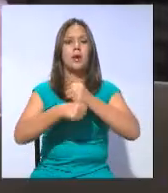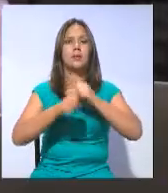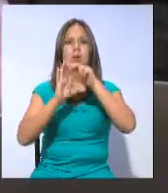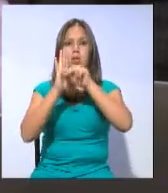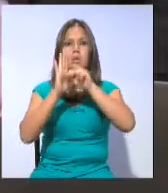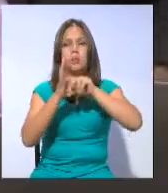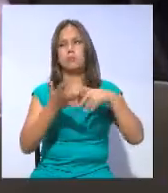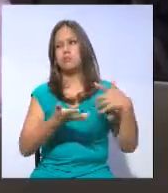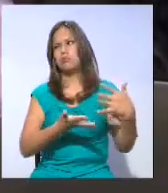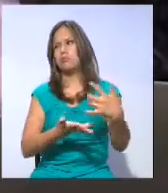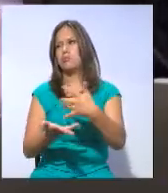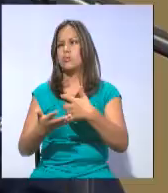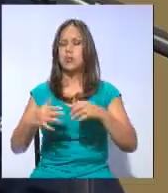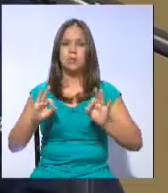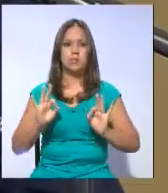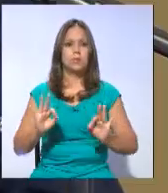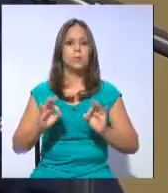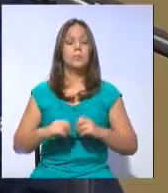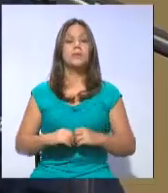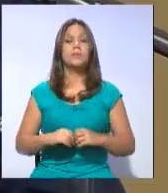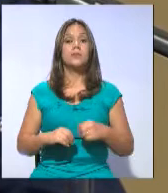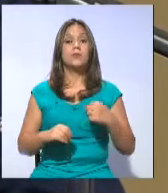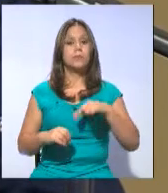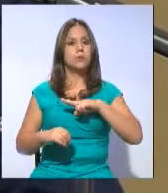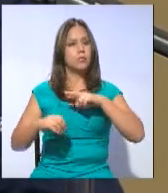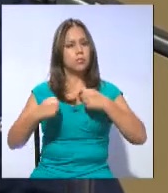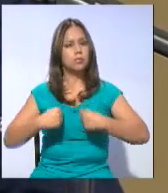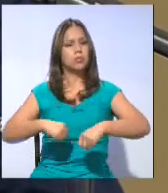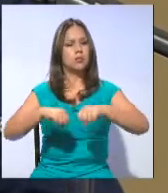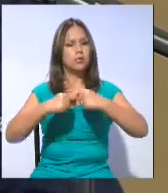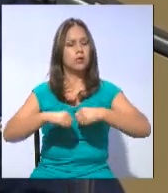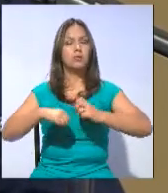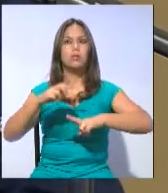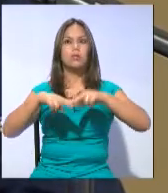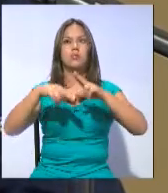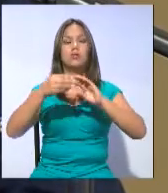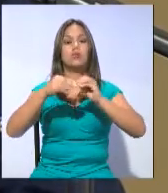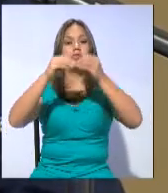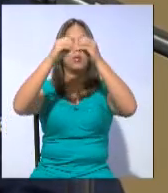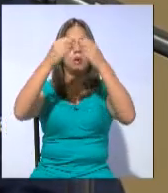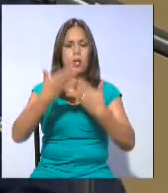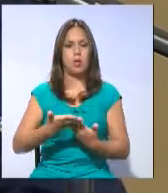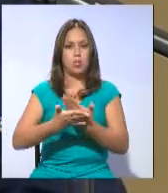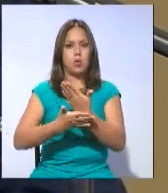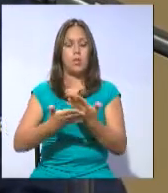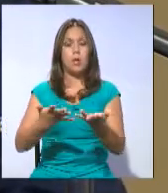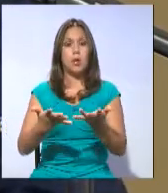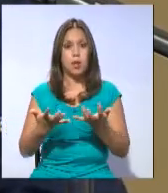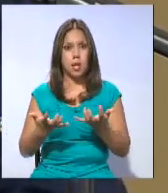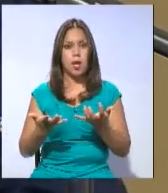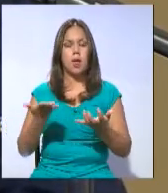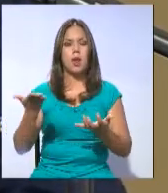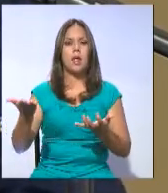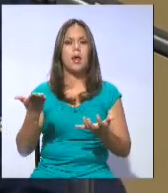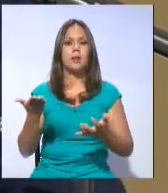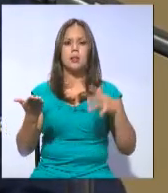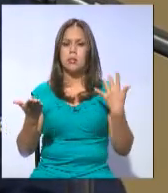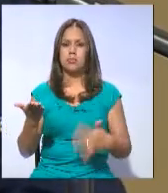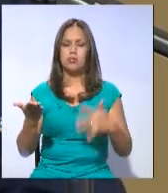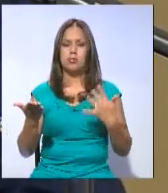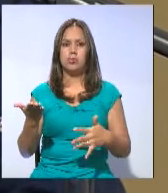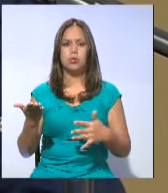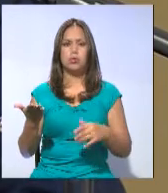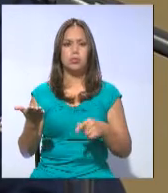todas las formas laborales. Vamos a construir conjuntamente un instrumento que regule realmente